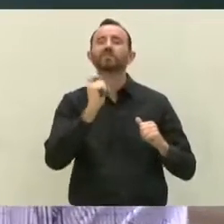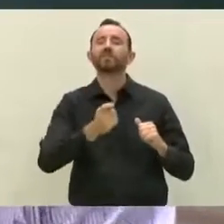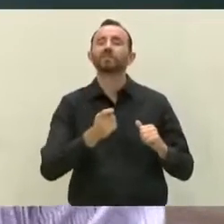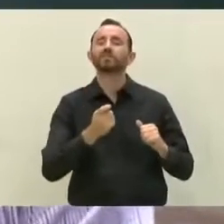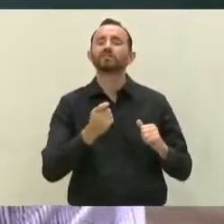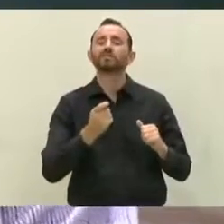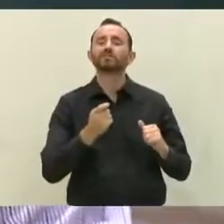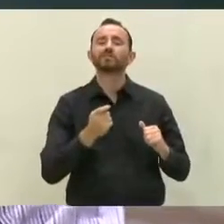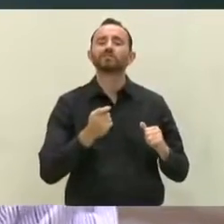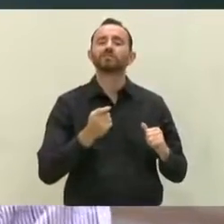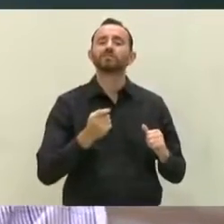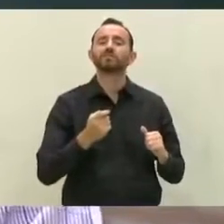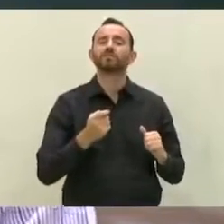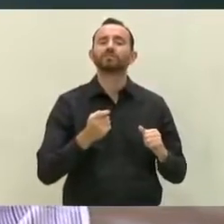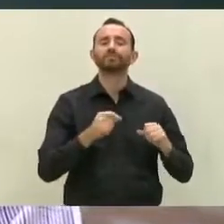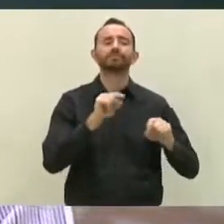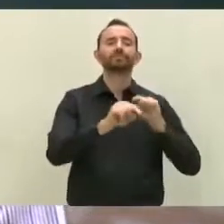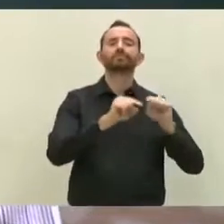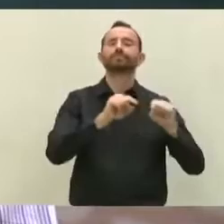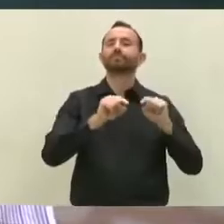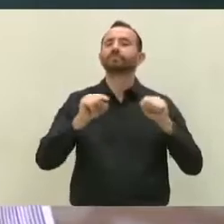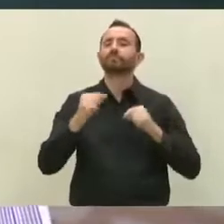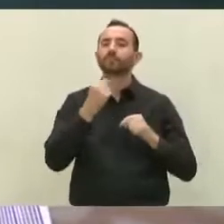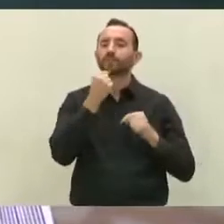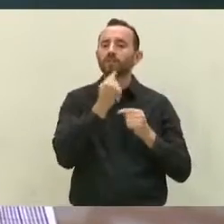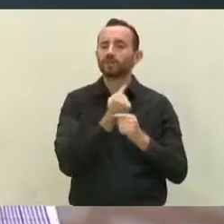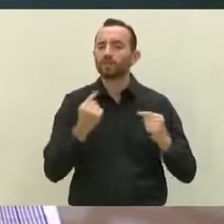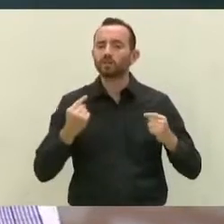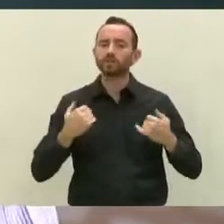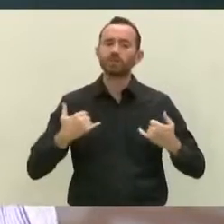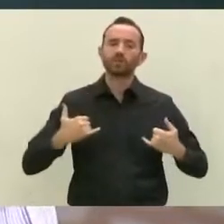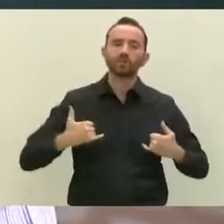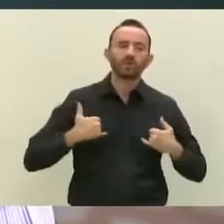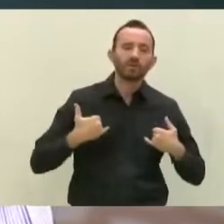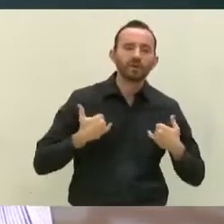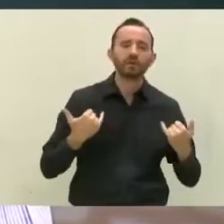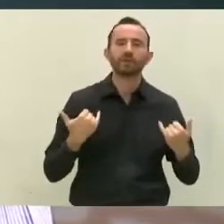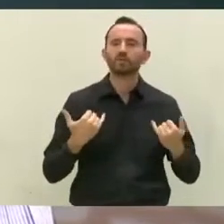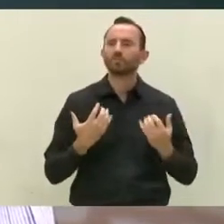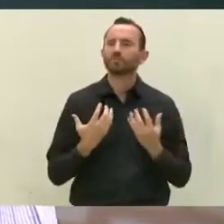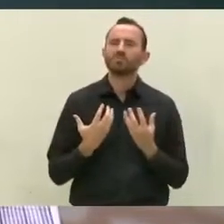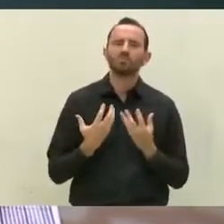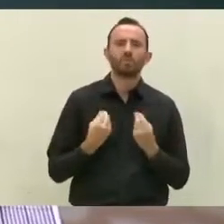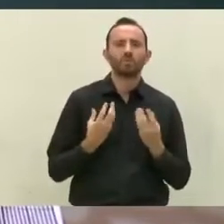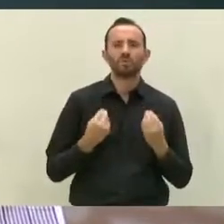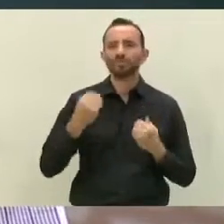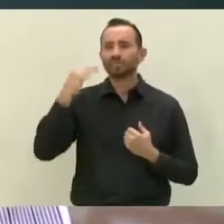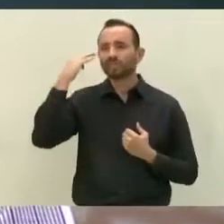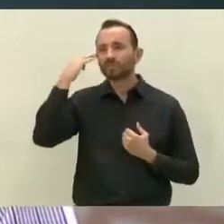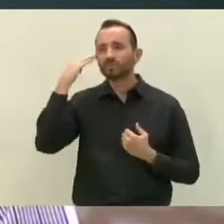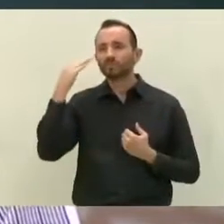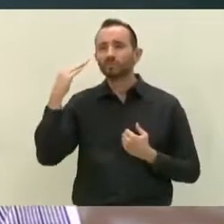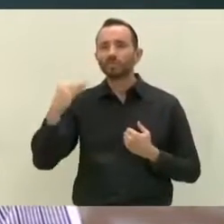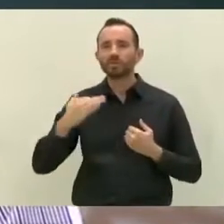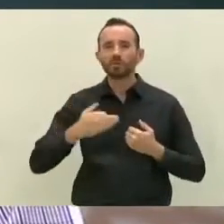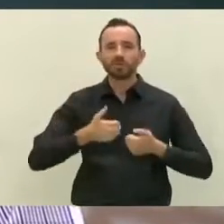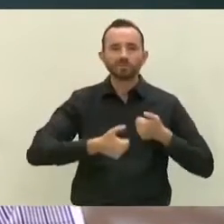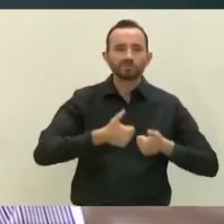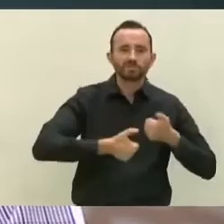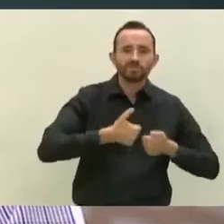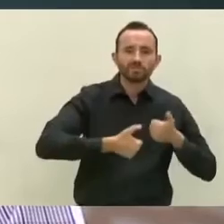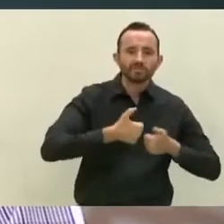estén los niños y los jóvenes tanto tiempo sometidos a los aparatos electrónicos.